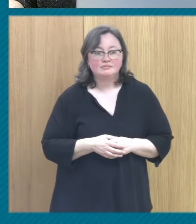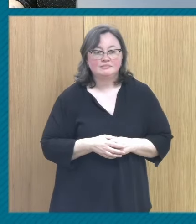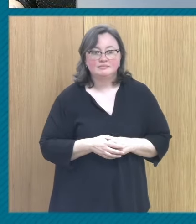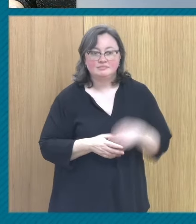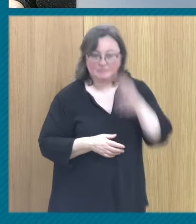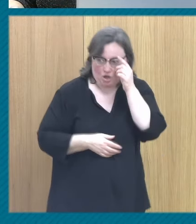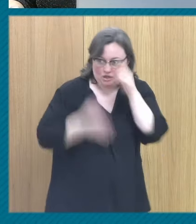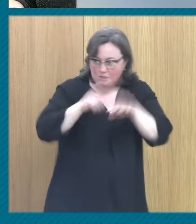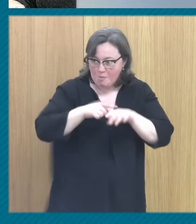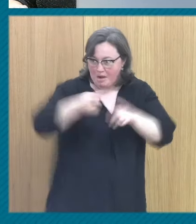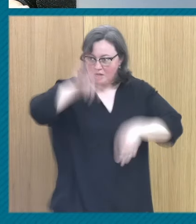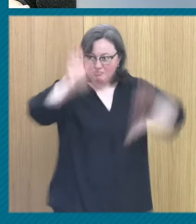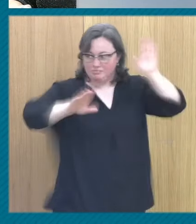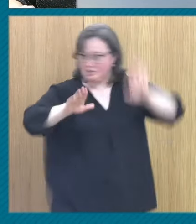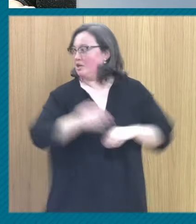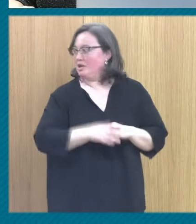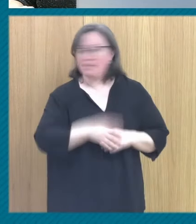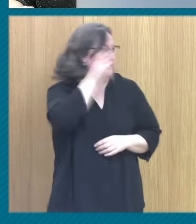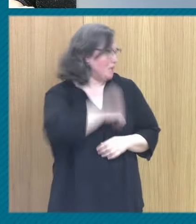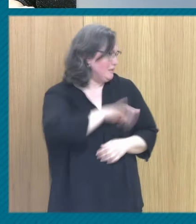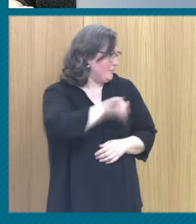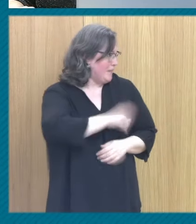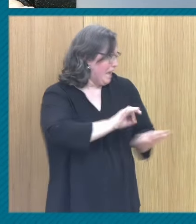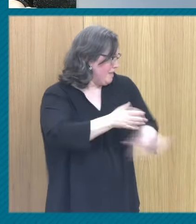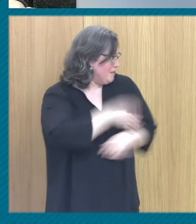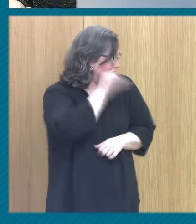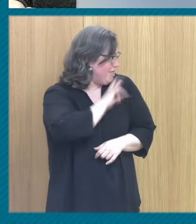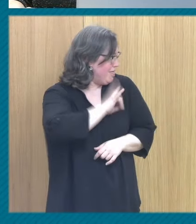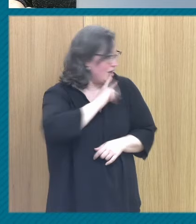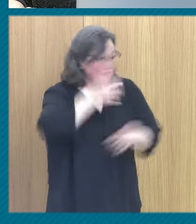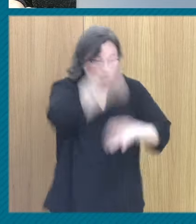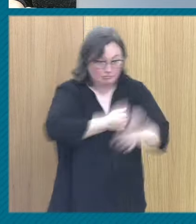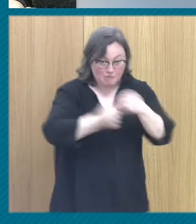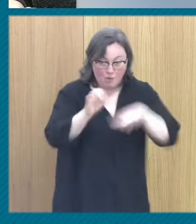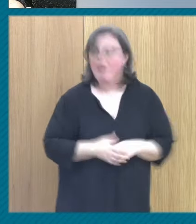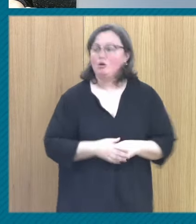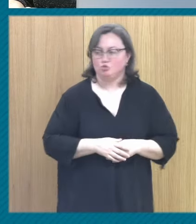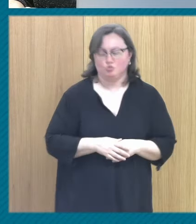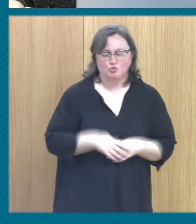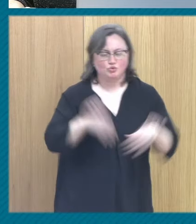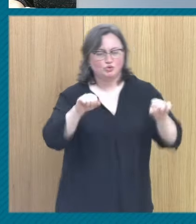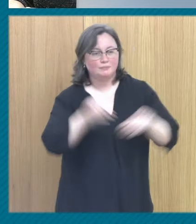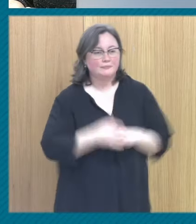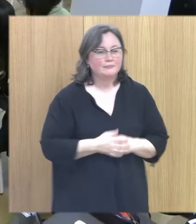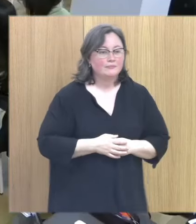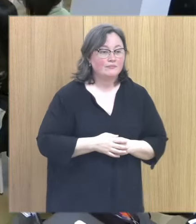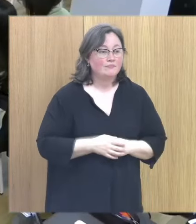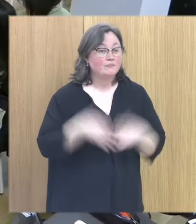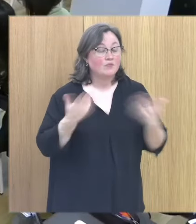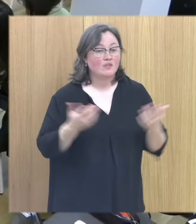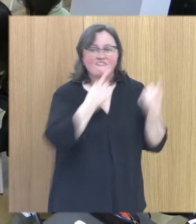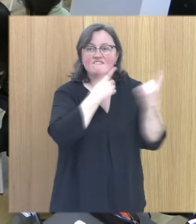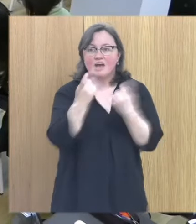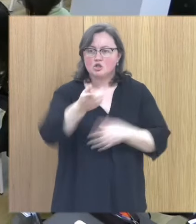es no me canso escucharla me imagino que a vosotros pasa igual ¿verdad? vale entonces ¿qué necesitamos